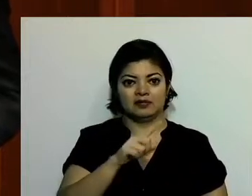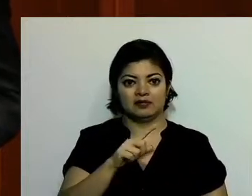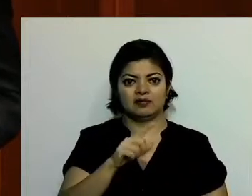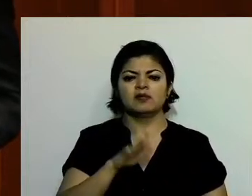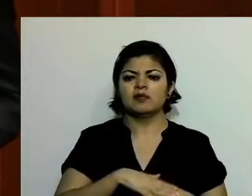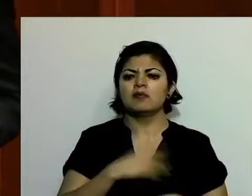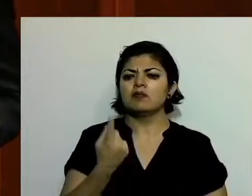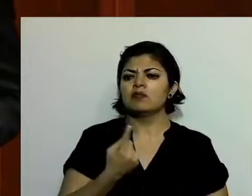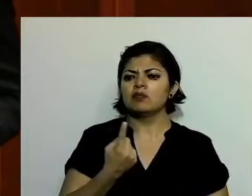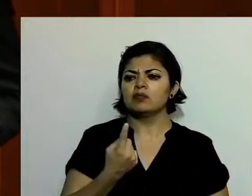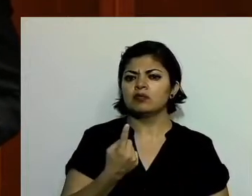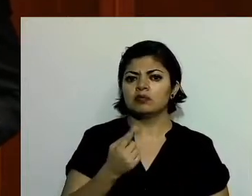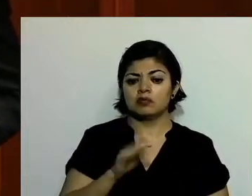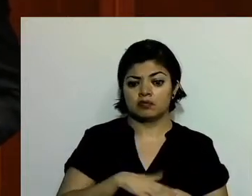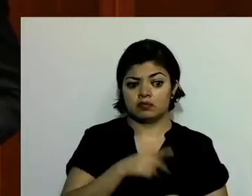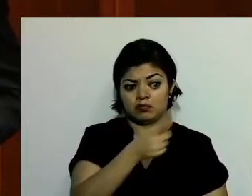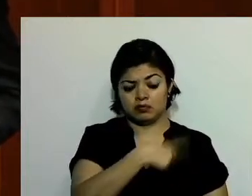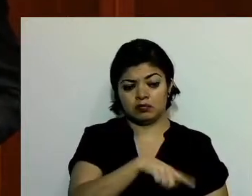la representación del pueblo,